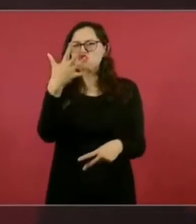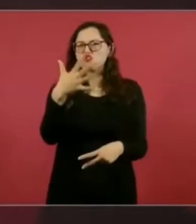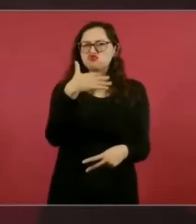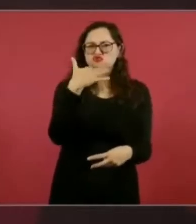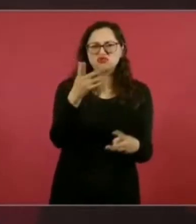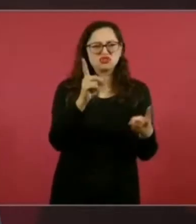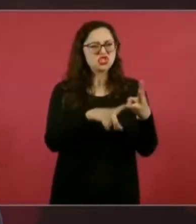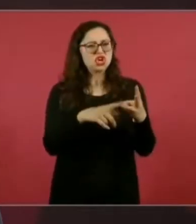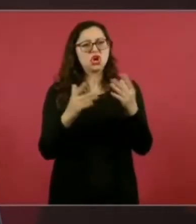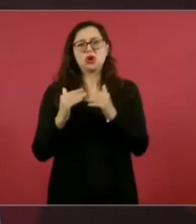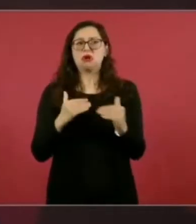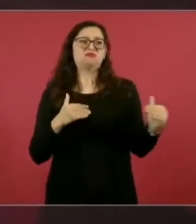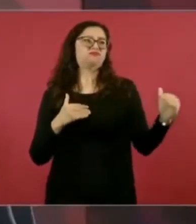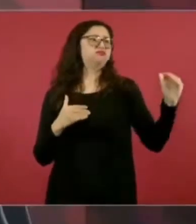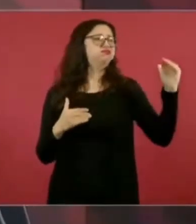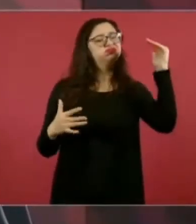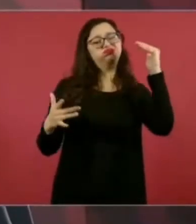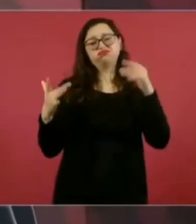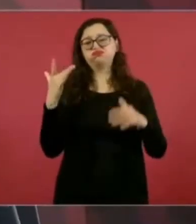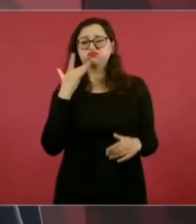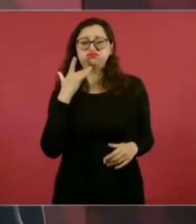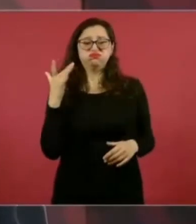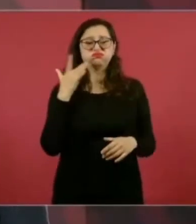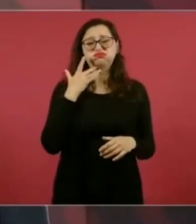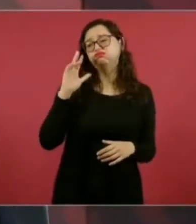clasismo, el racismo.